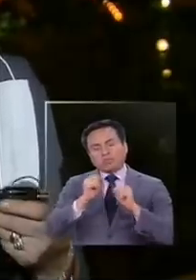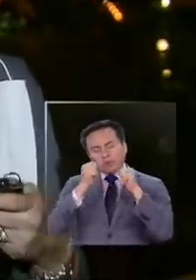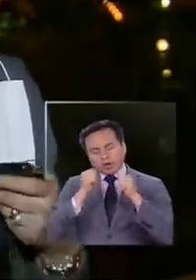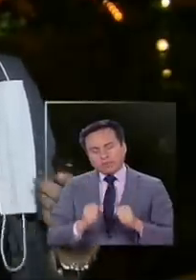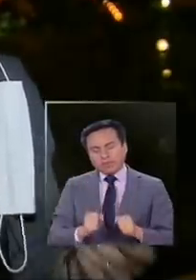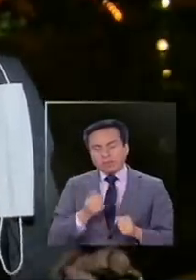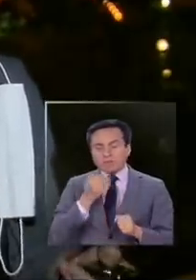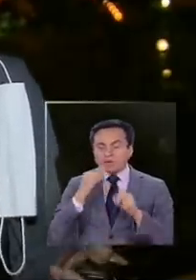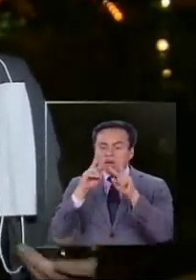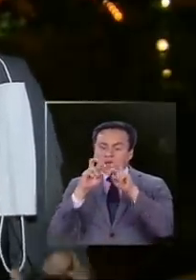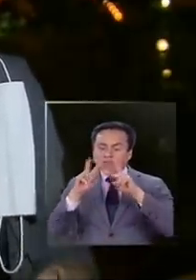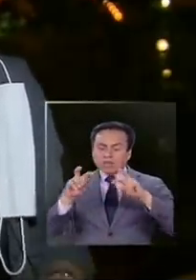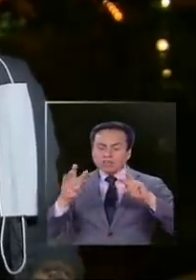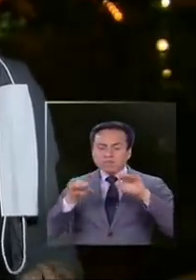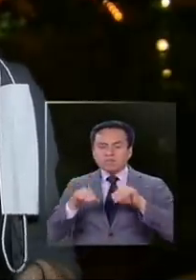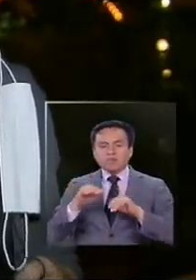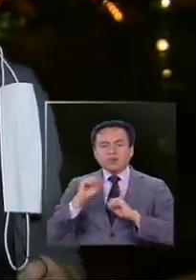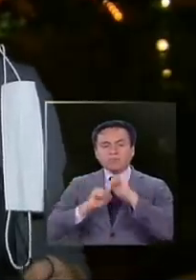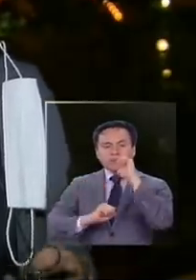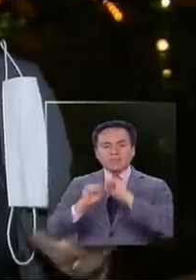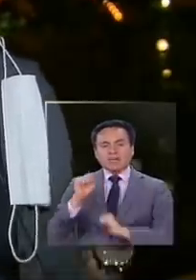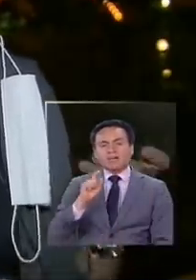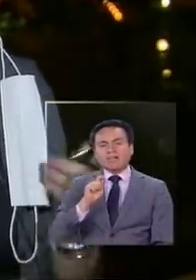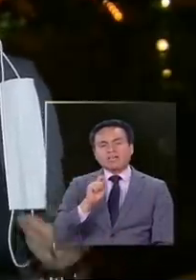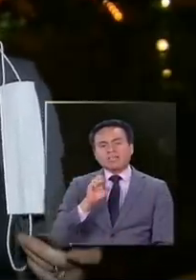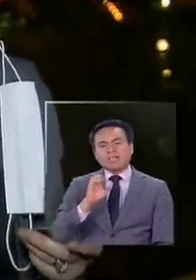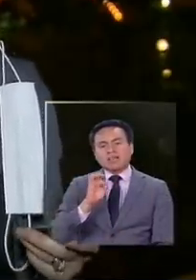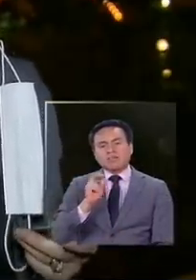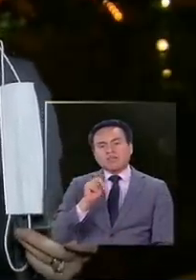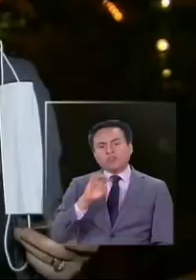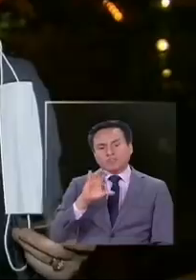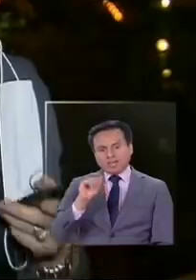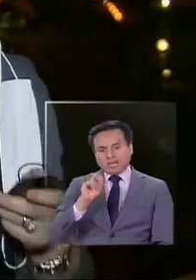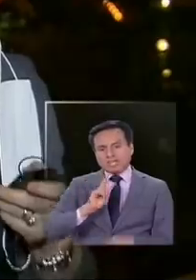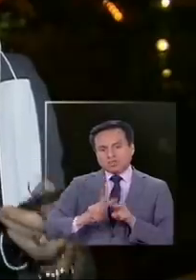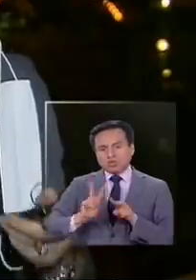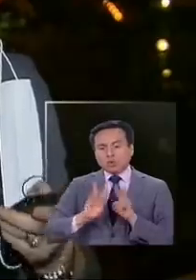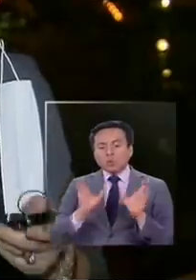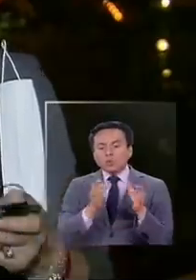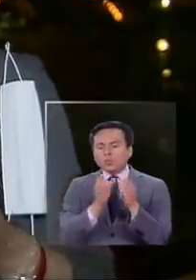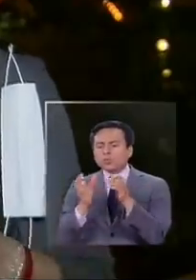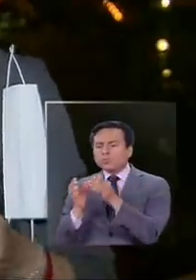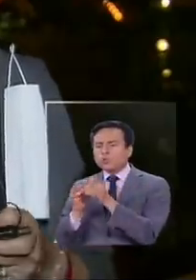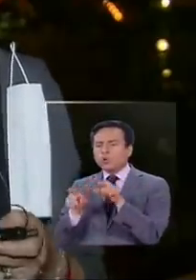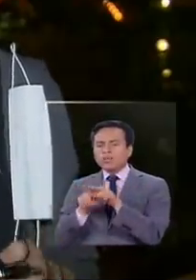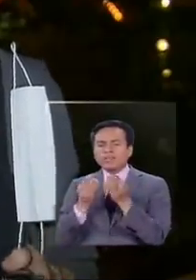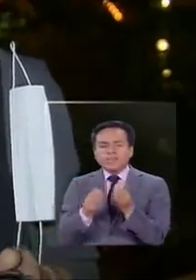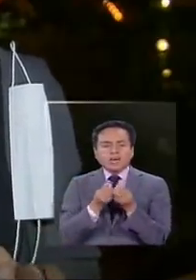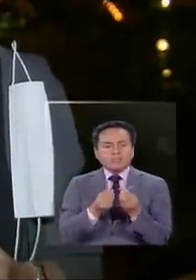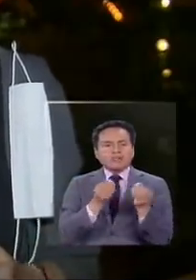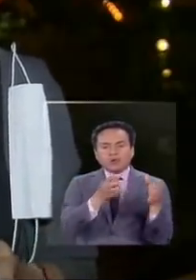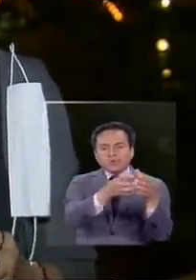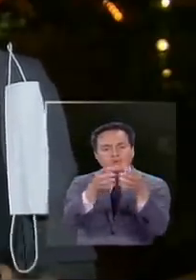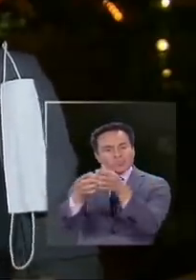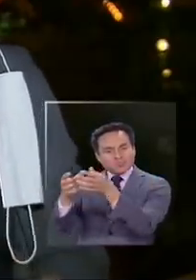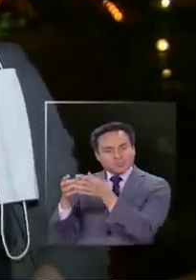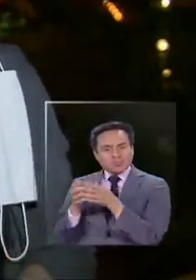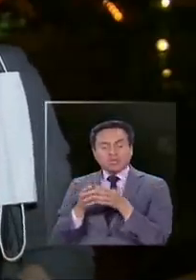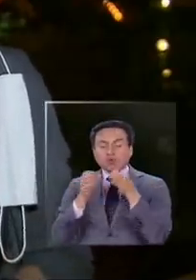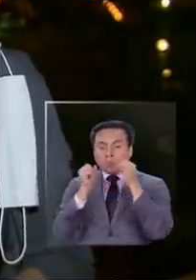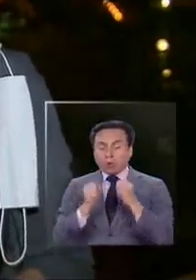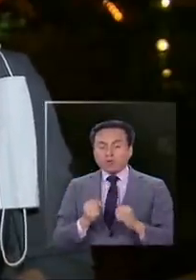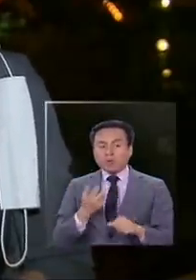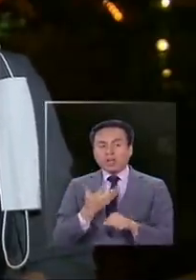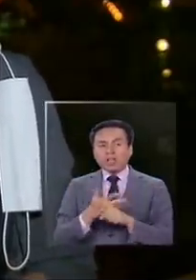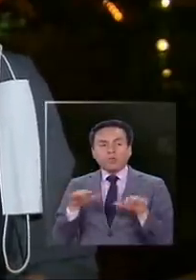hacer análisis, como lo hizo Telefónica, sobre los grupos y ver qué ha pasado con distintos grupos. Y eso sí